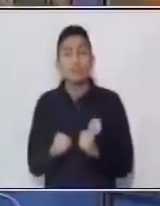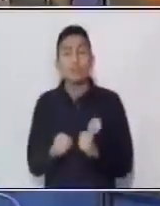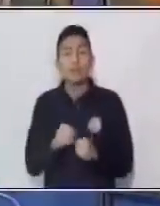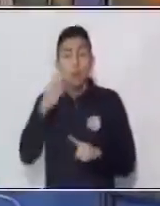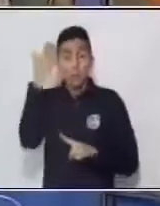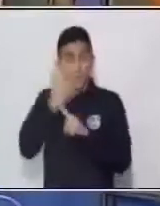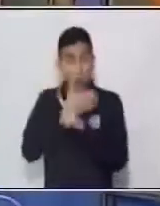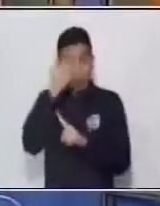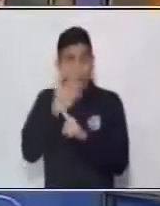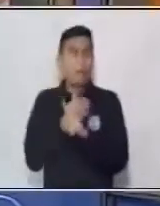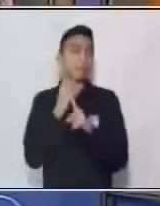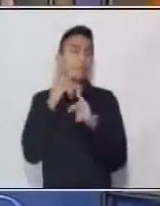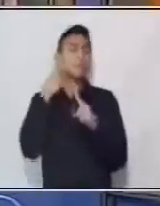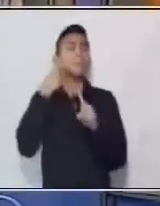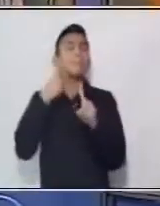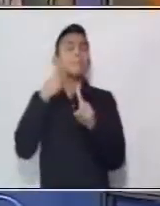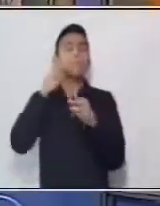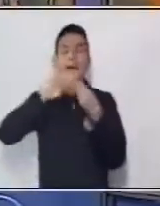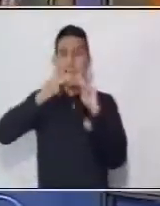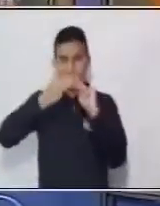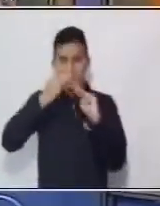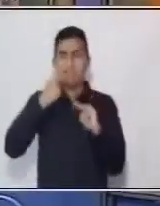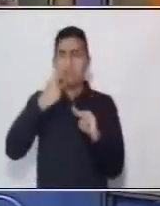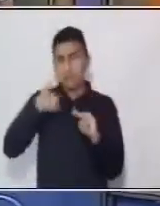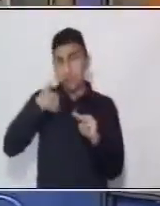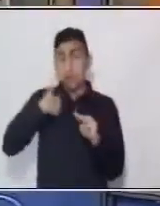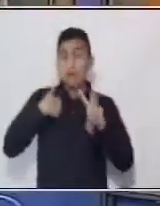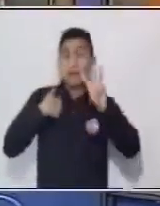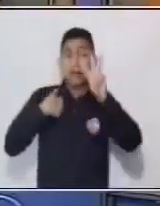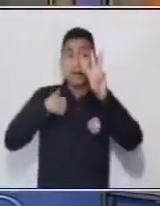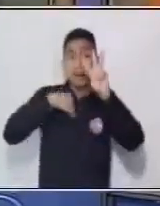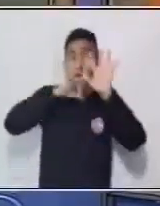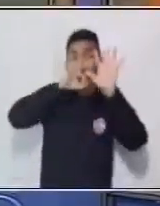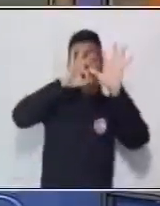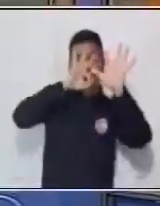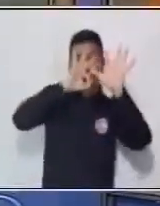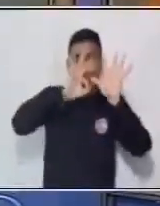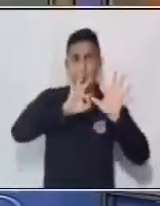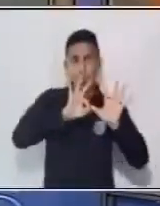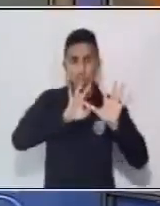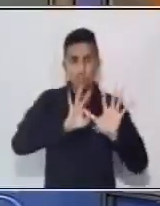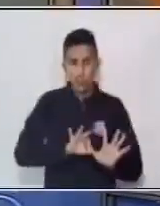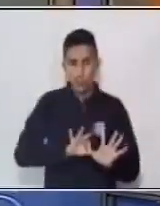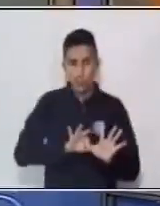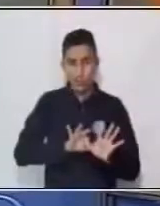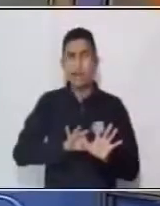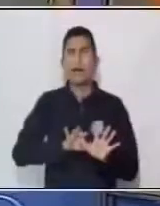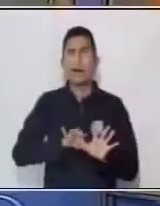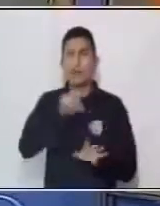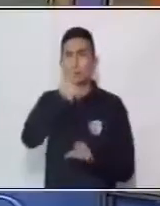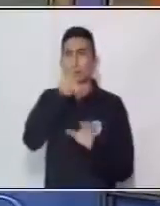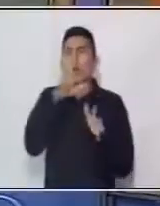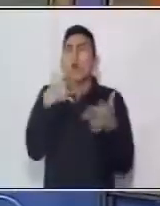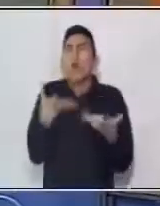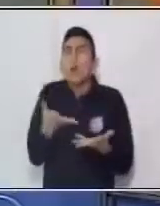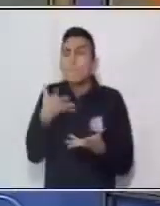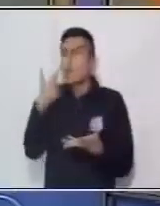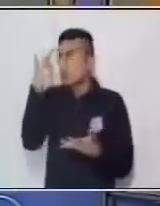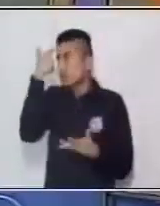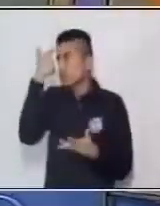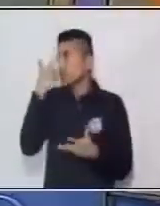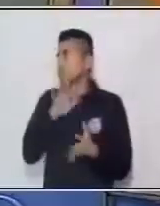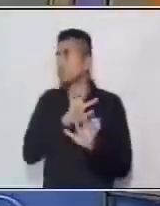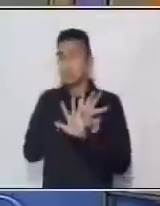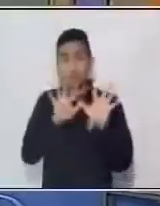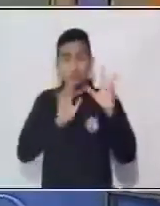problema nos dice que cada uno de ellos tiene ocho quintales. ¿Lo entendemos? Excelente. El